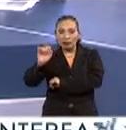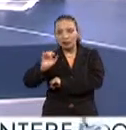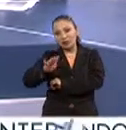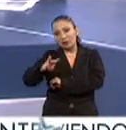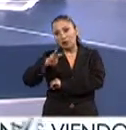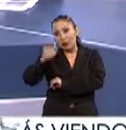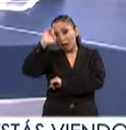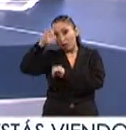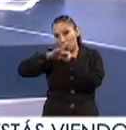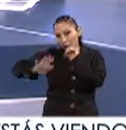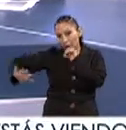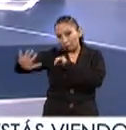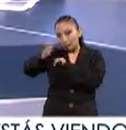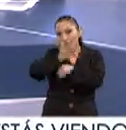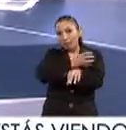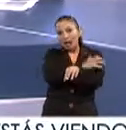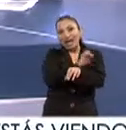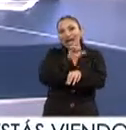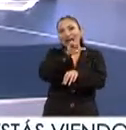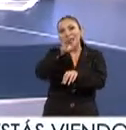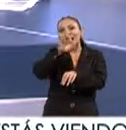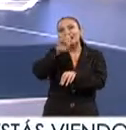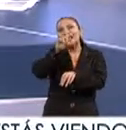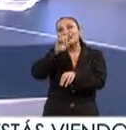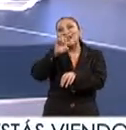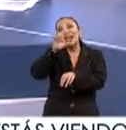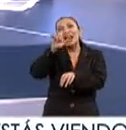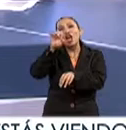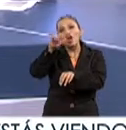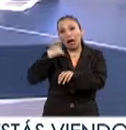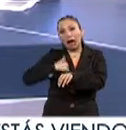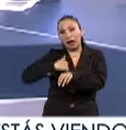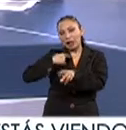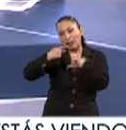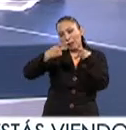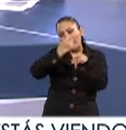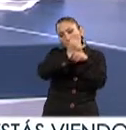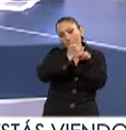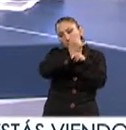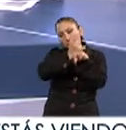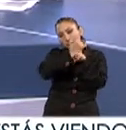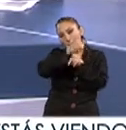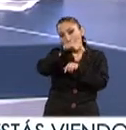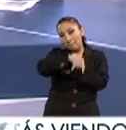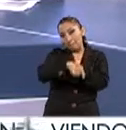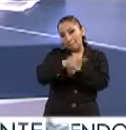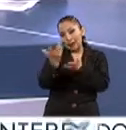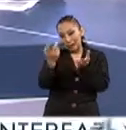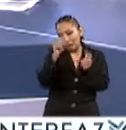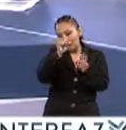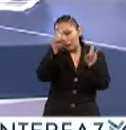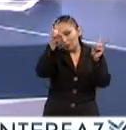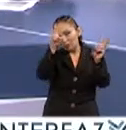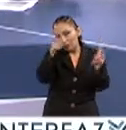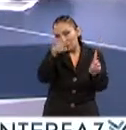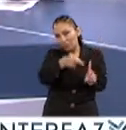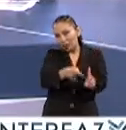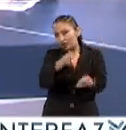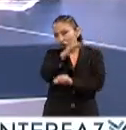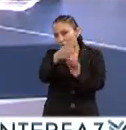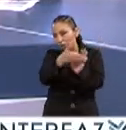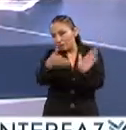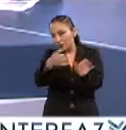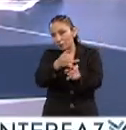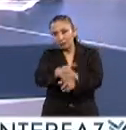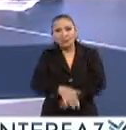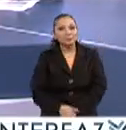Europa. Nuestra compañera, Elis de León, desde Canadá, nos preparó este reportaje. Precisamente tiene toda la